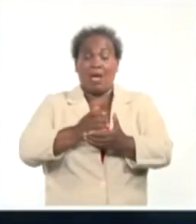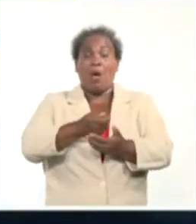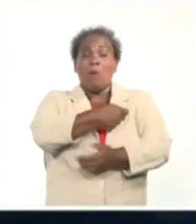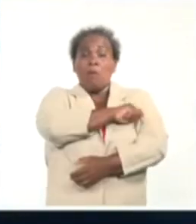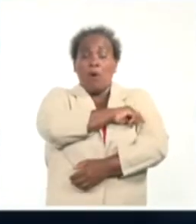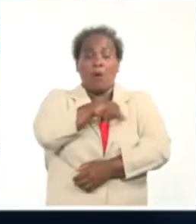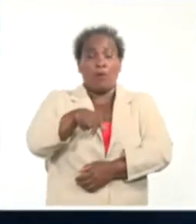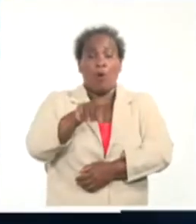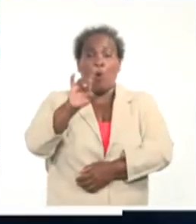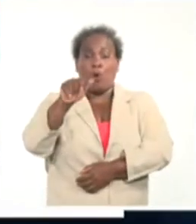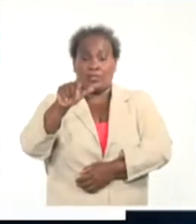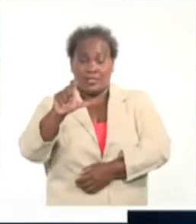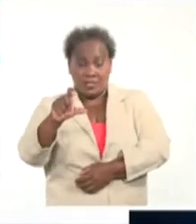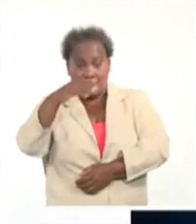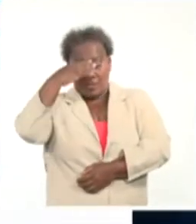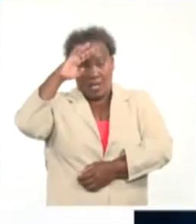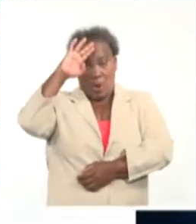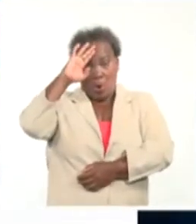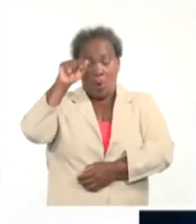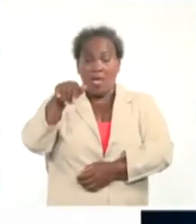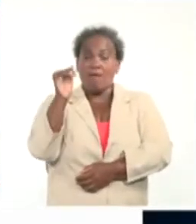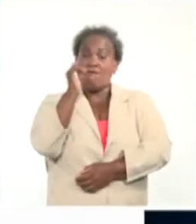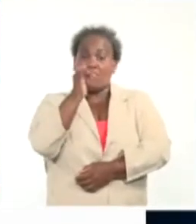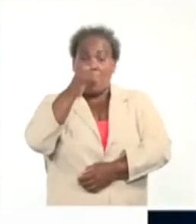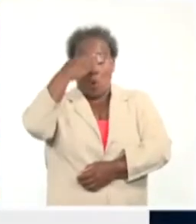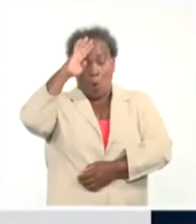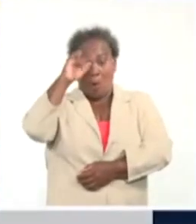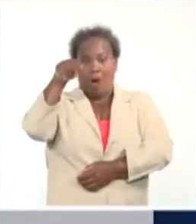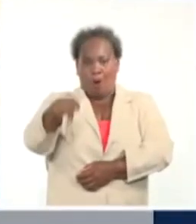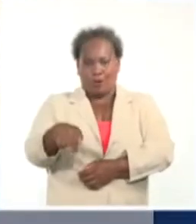la Unión de Jóvenes Comunistas de Cuba y Videos Cuba Hoy.